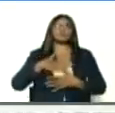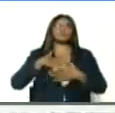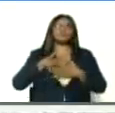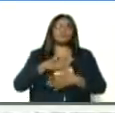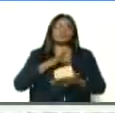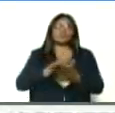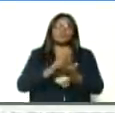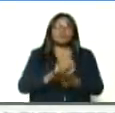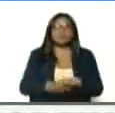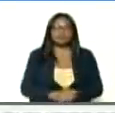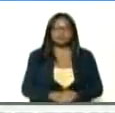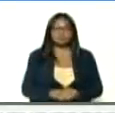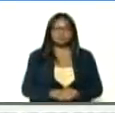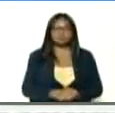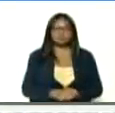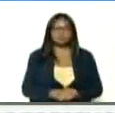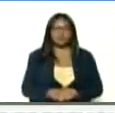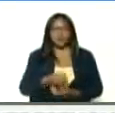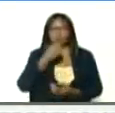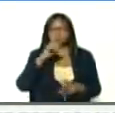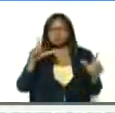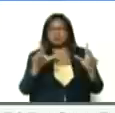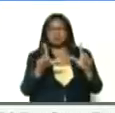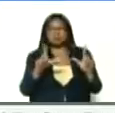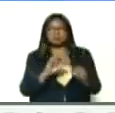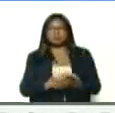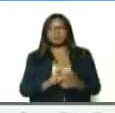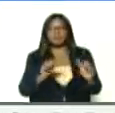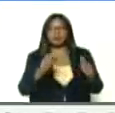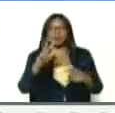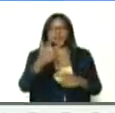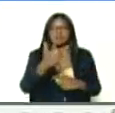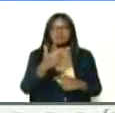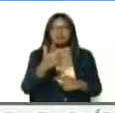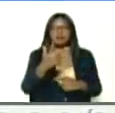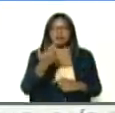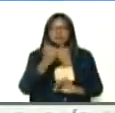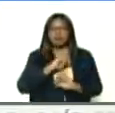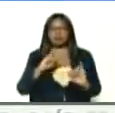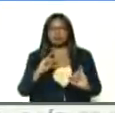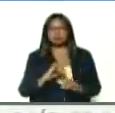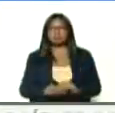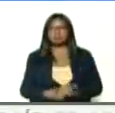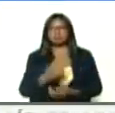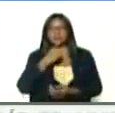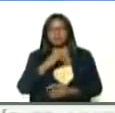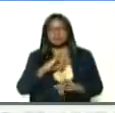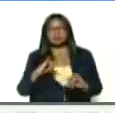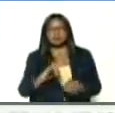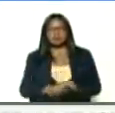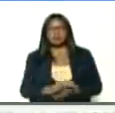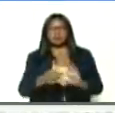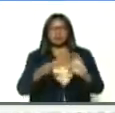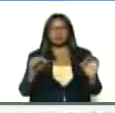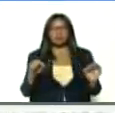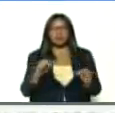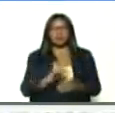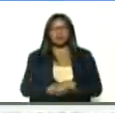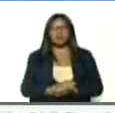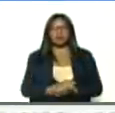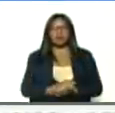la serie, New Astral, buenísima, me dicen que ya estrenaron, la tercera temporada, en la cadena NBC,